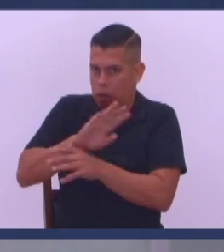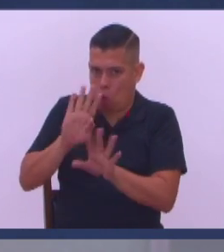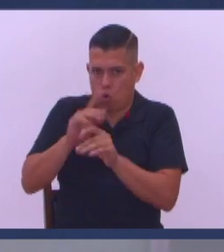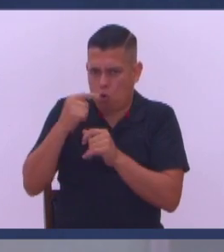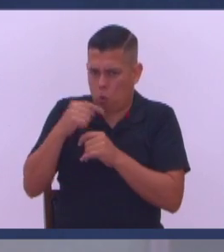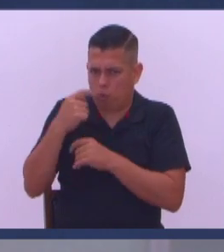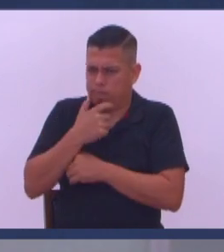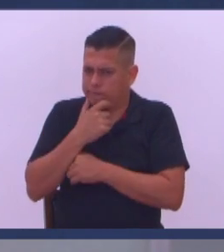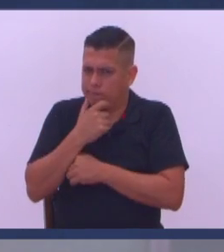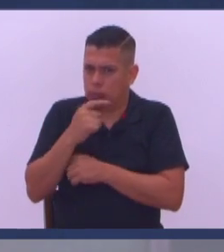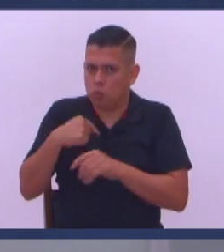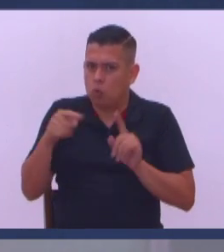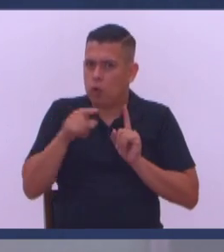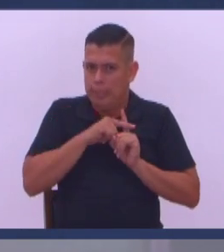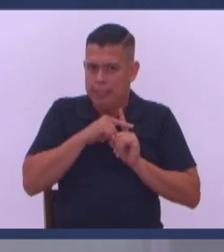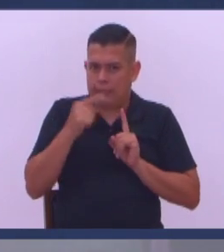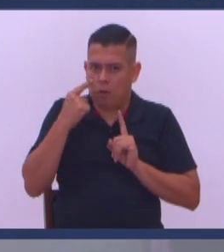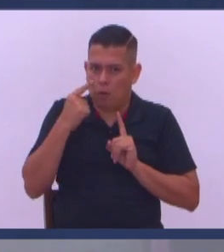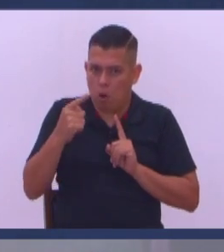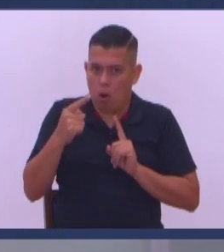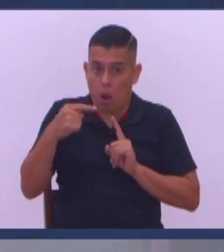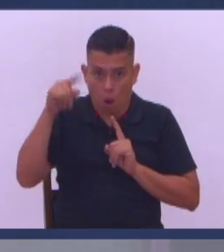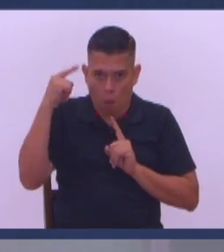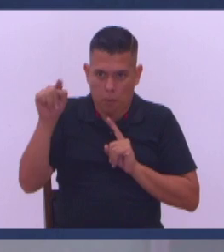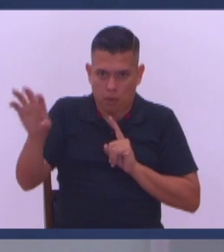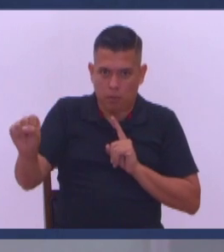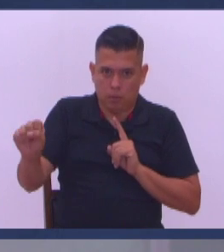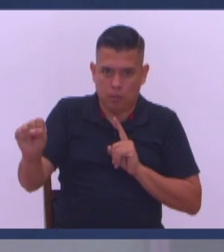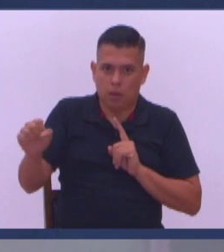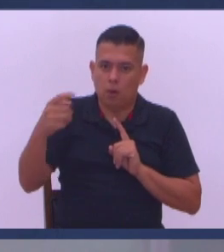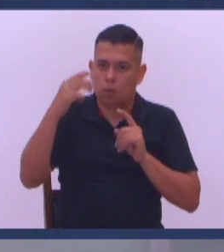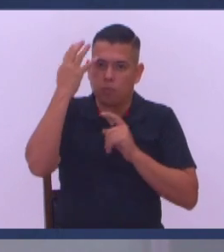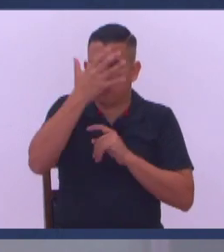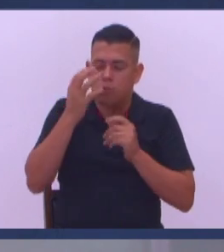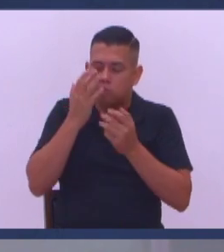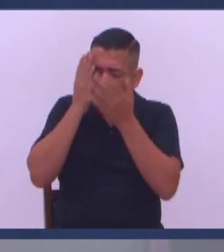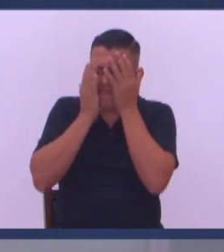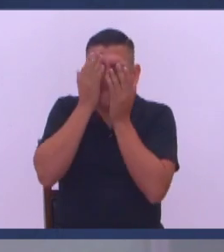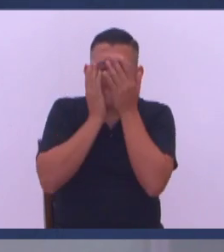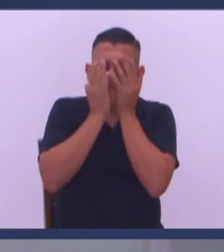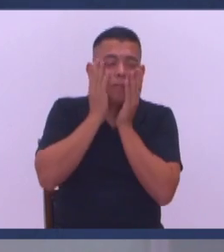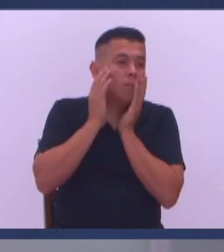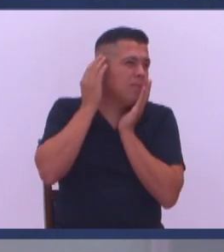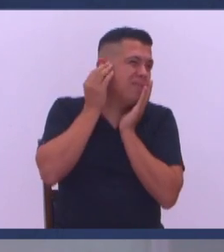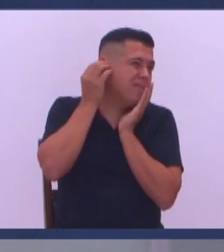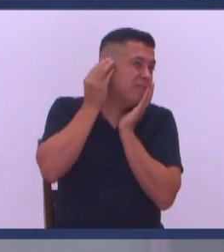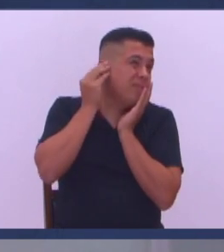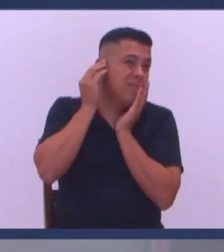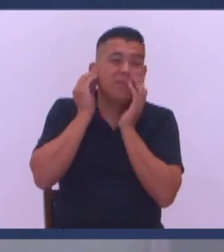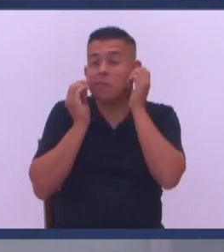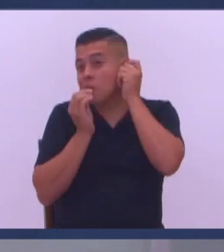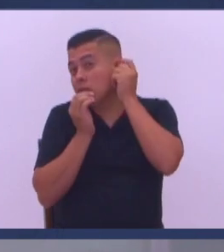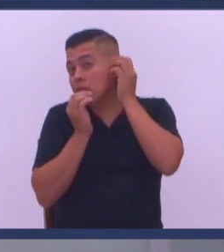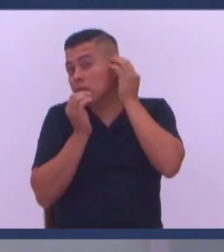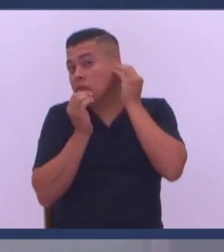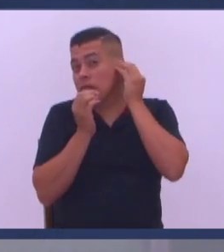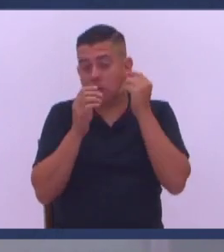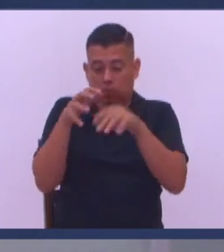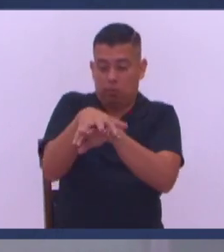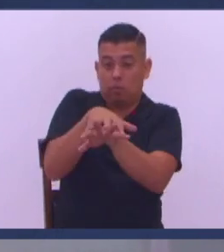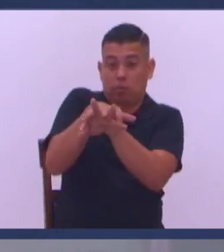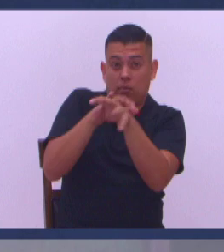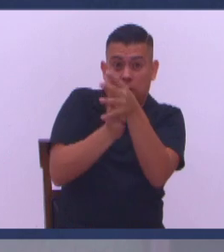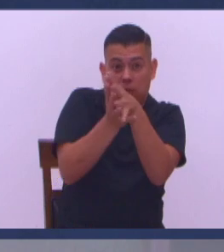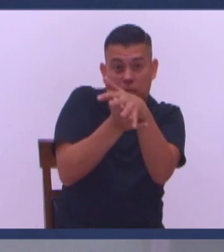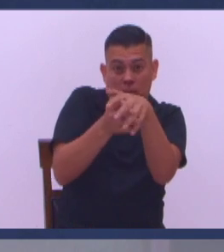equivocó Yo no soy musulmán Soy cristiano Pero el hombre se estaba Lavando el rostro Se lavaba los oídos Se lavaba las